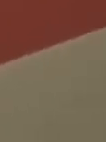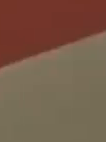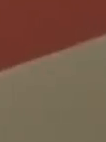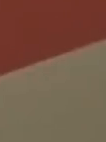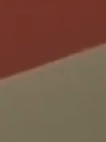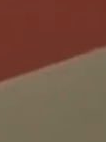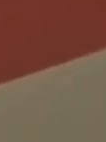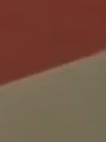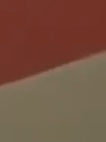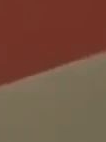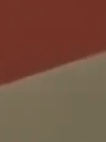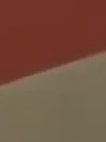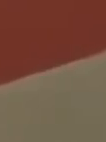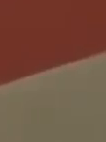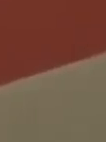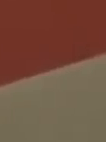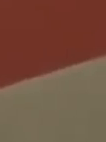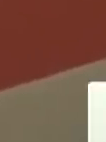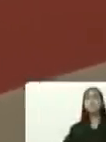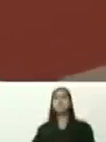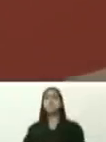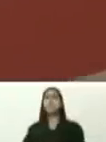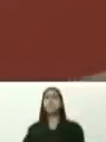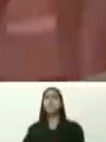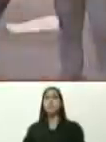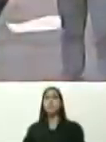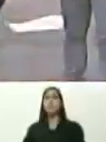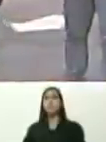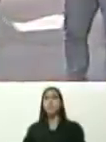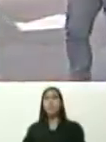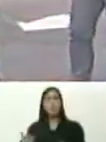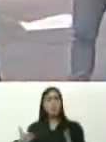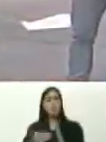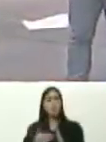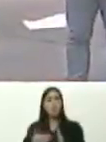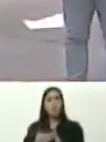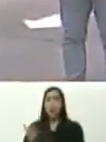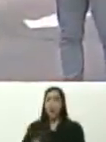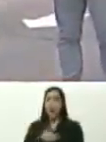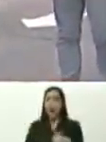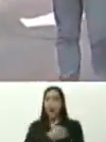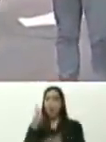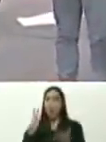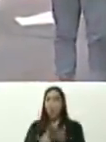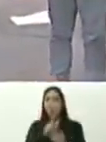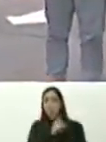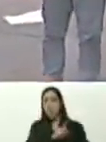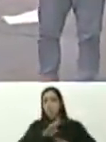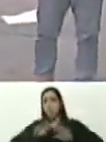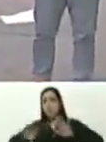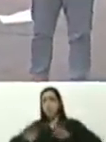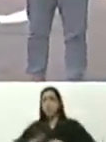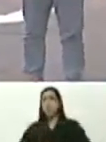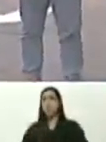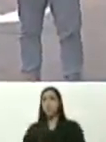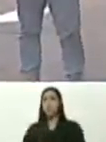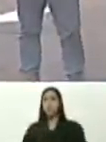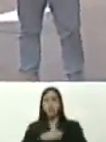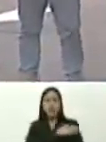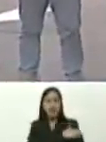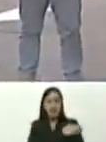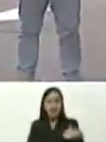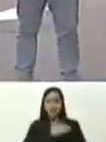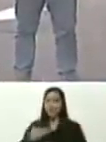entregando esta planta, usted lo decía, esta planta, presidente, fue víctima, de un ataque terrorista, en el año 2019, la derecha,